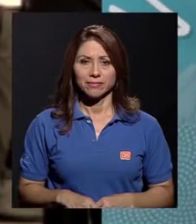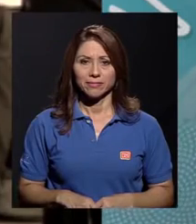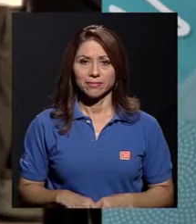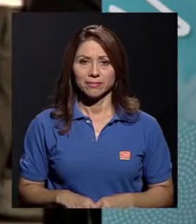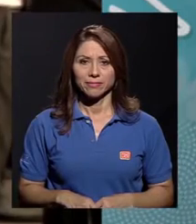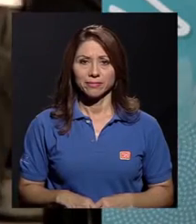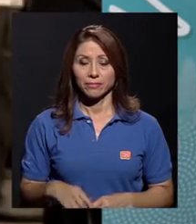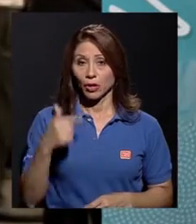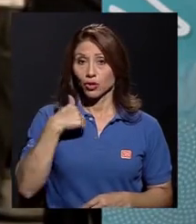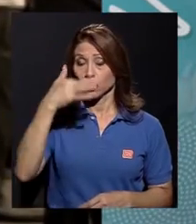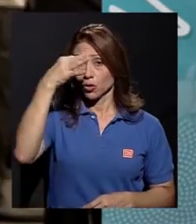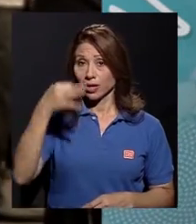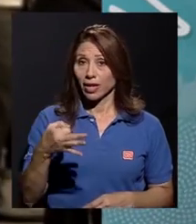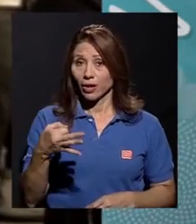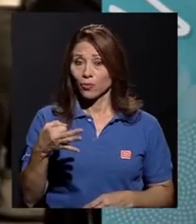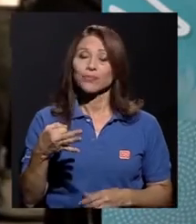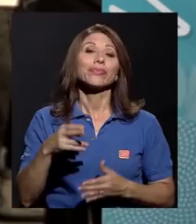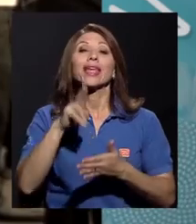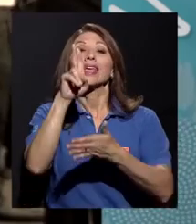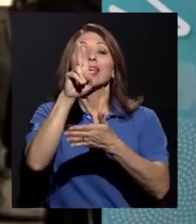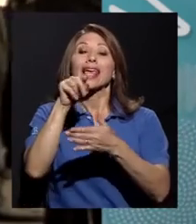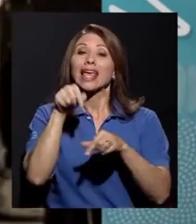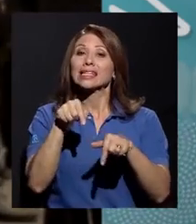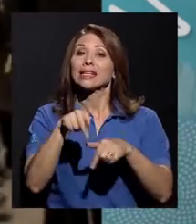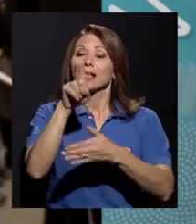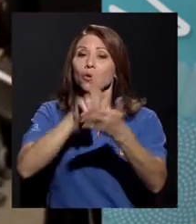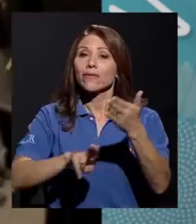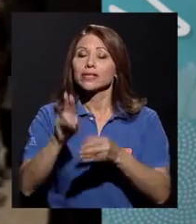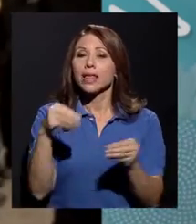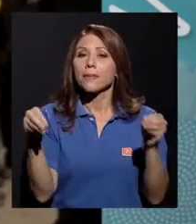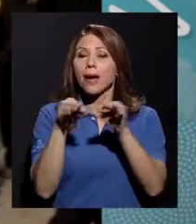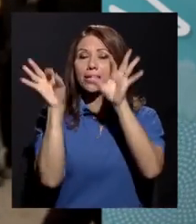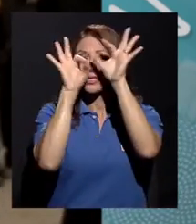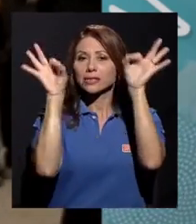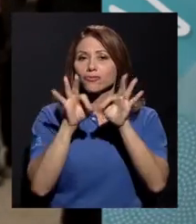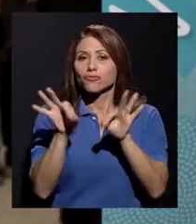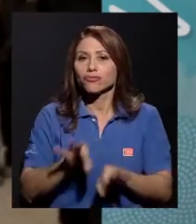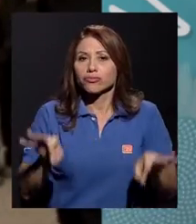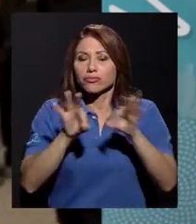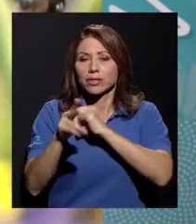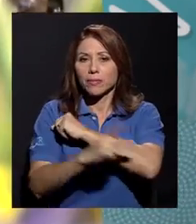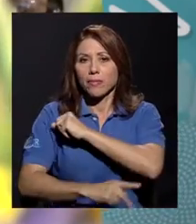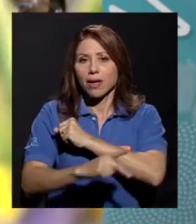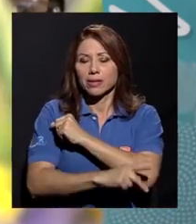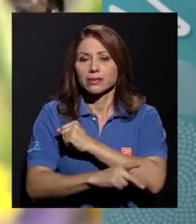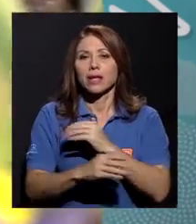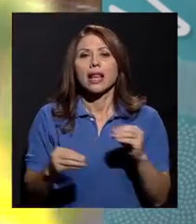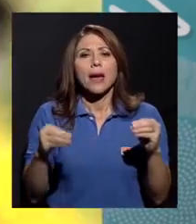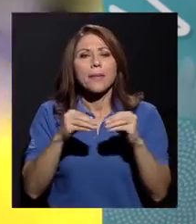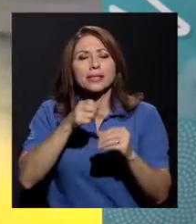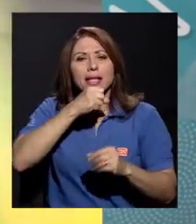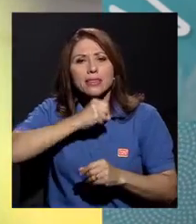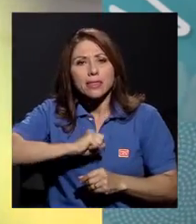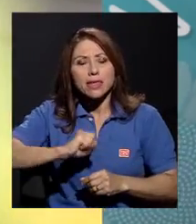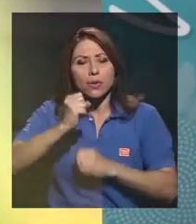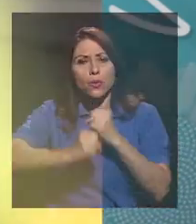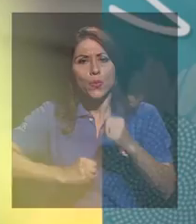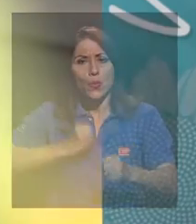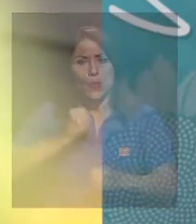Yo creo que es claramente la universidad más destacada del país, la más antigua.